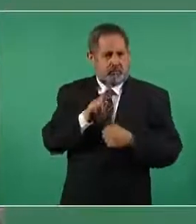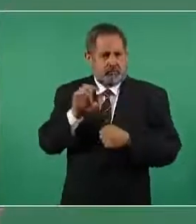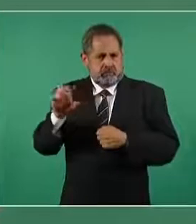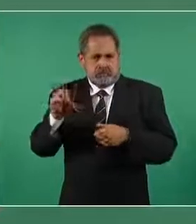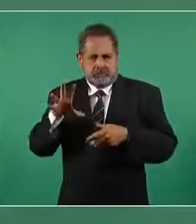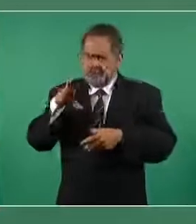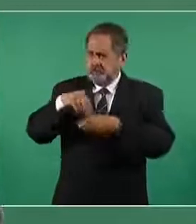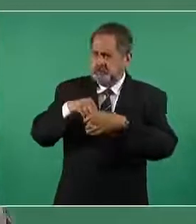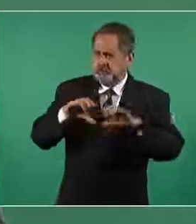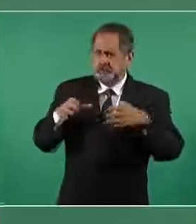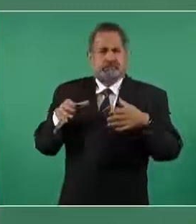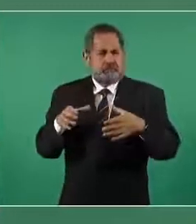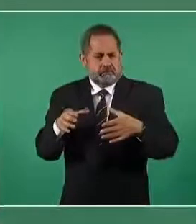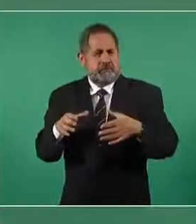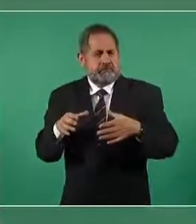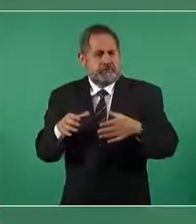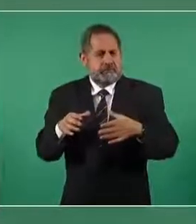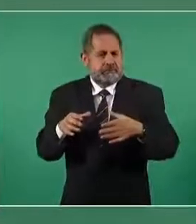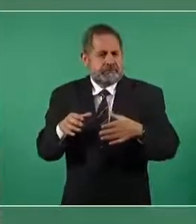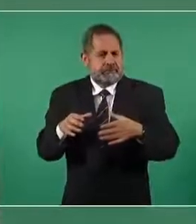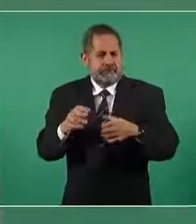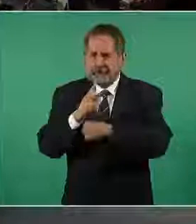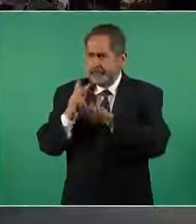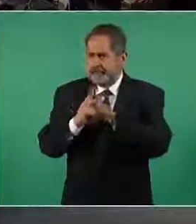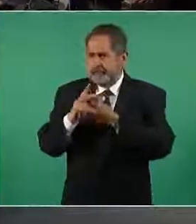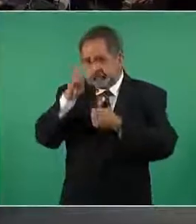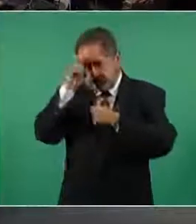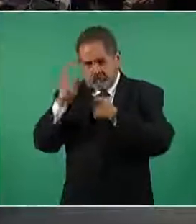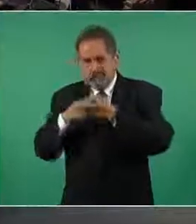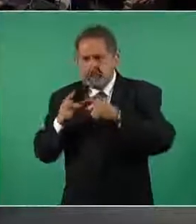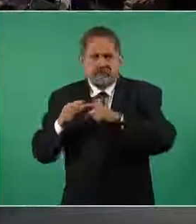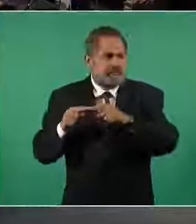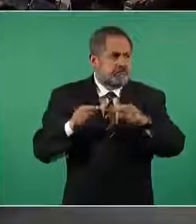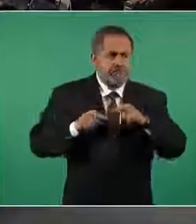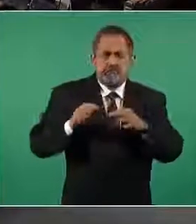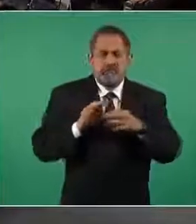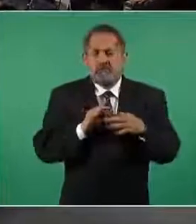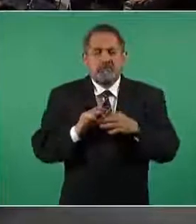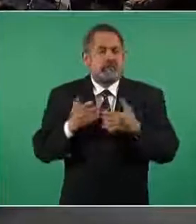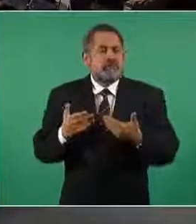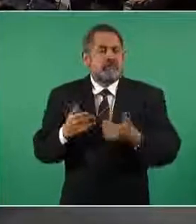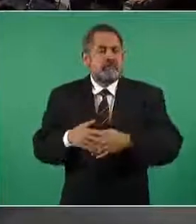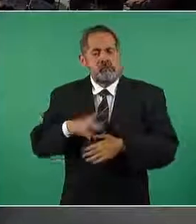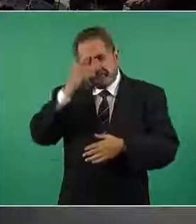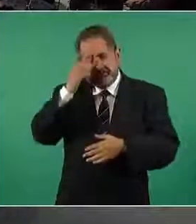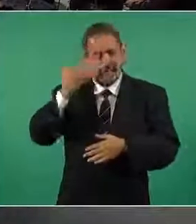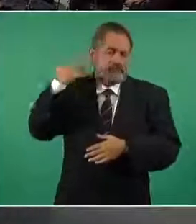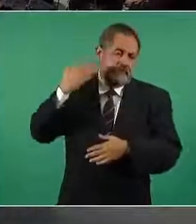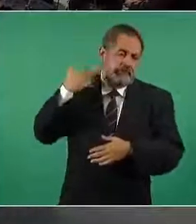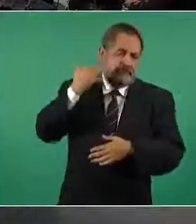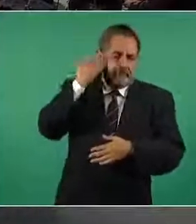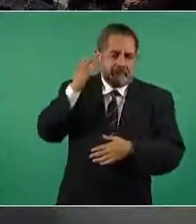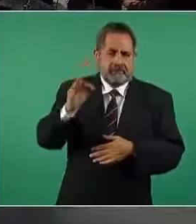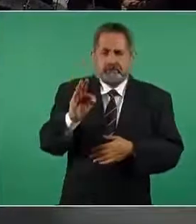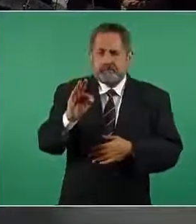de países de Europa porque durante el franquismo